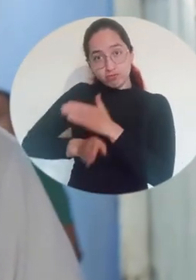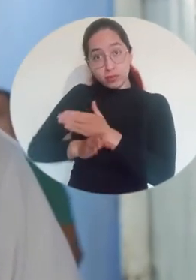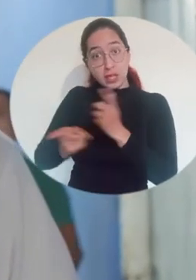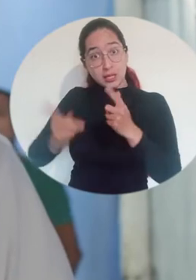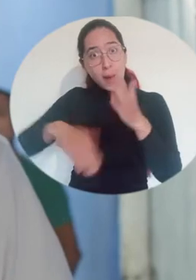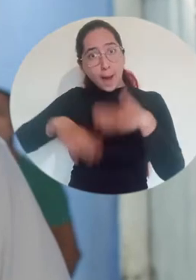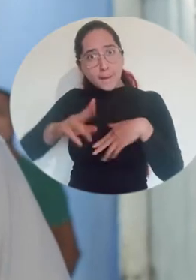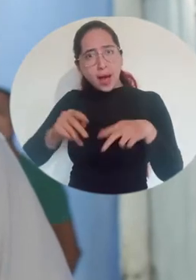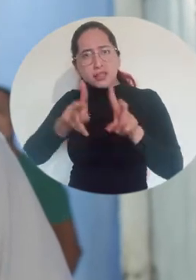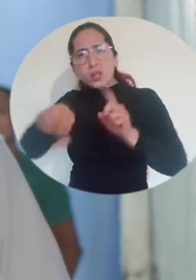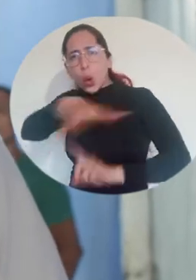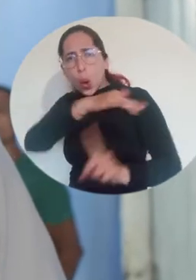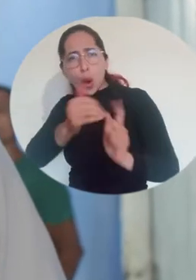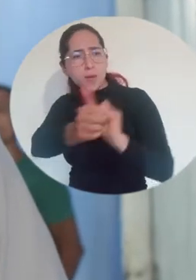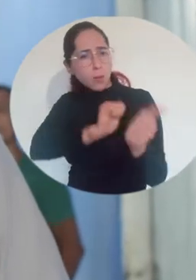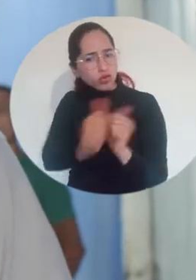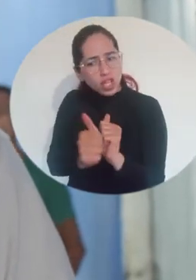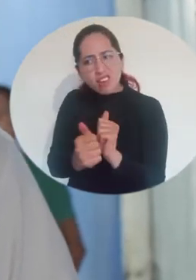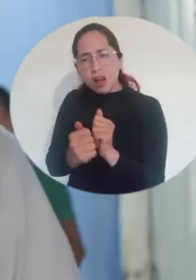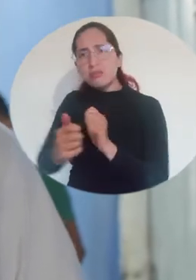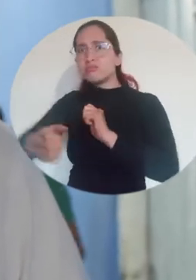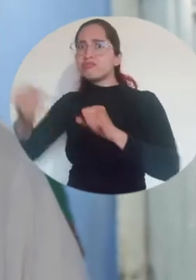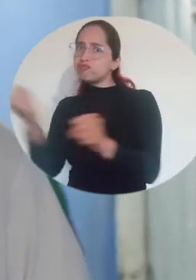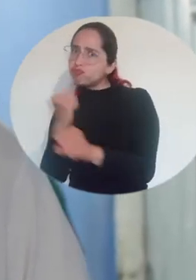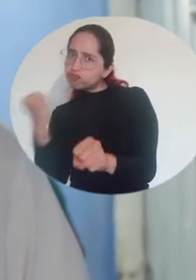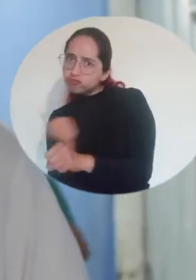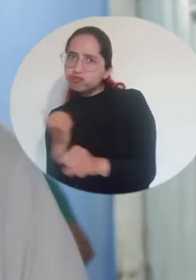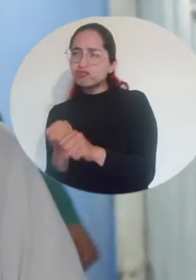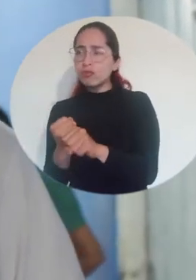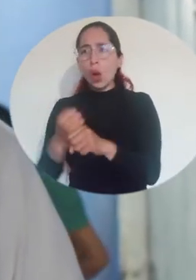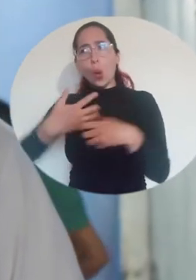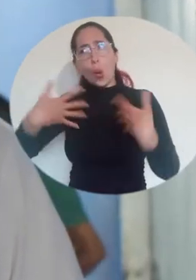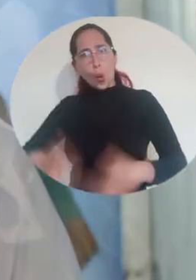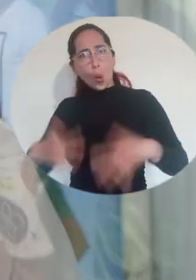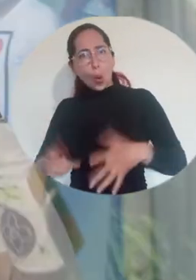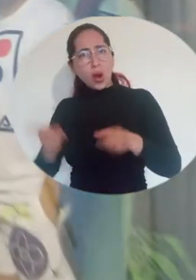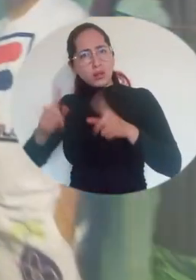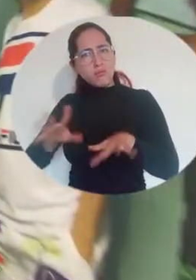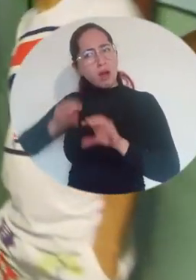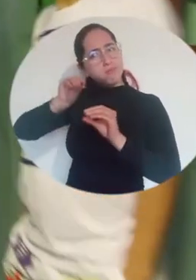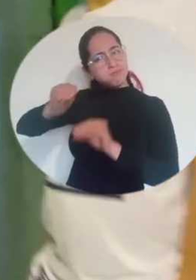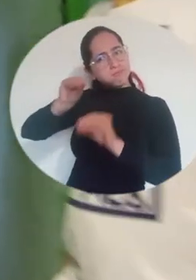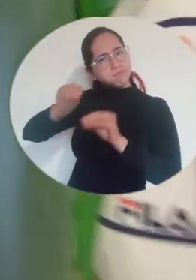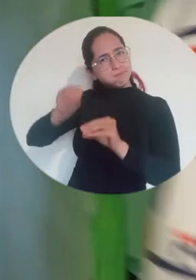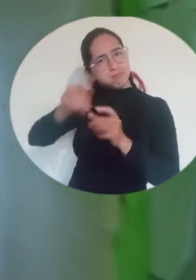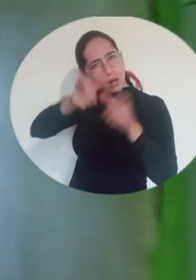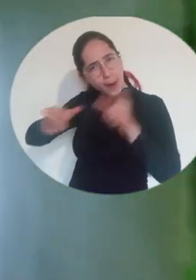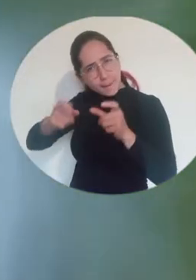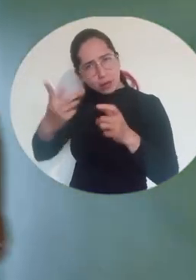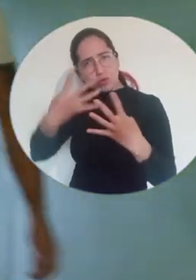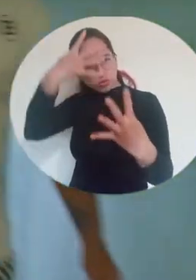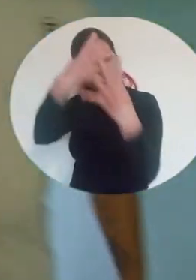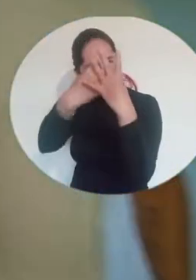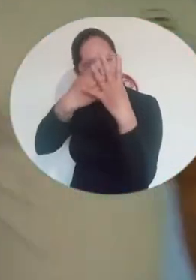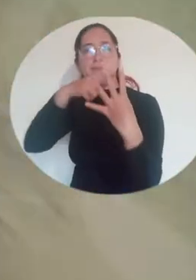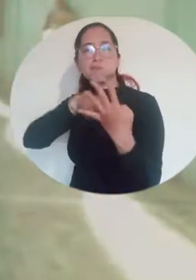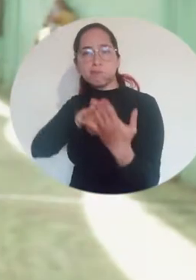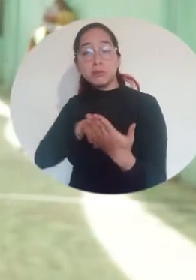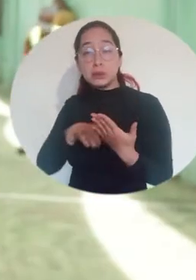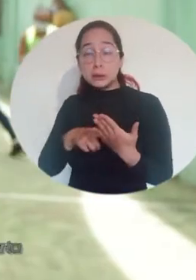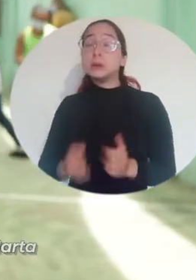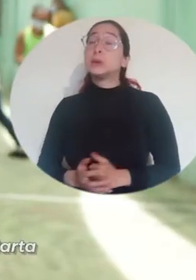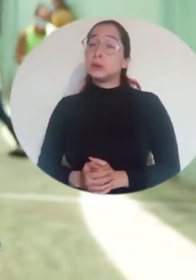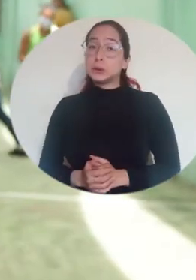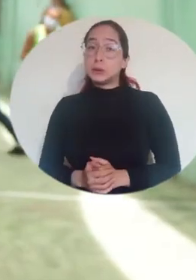la parte deportiva, la parte laboral, en la salud y en la formación de las personas privadas de la libertad. La